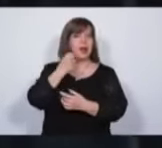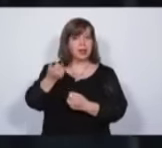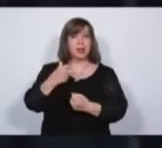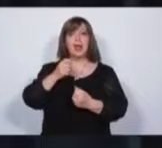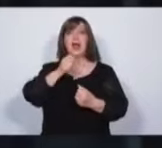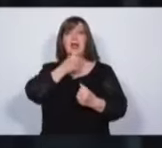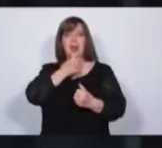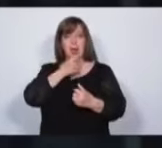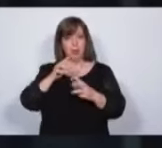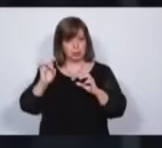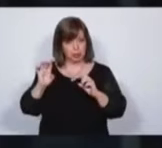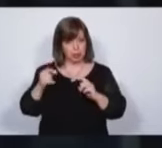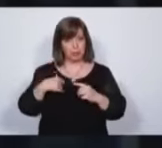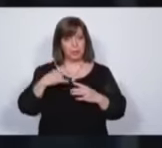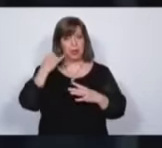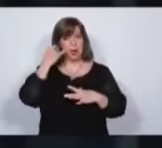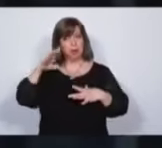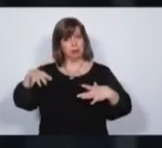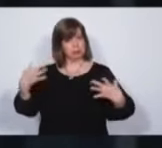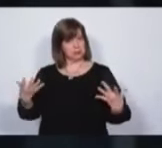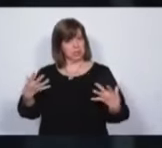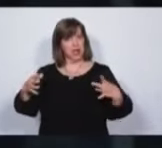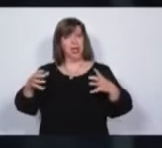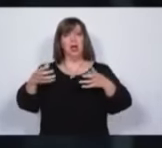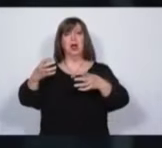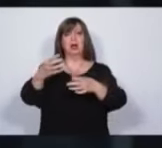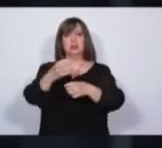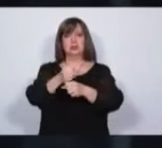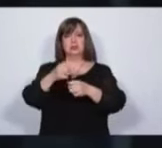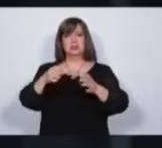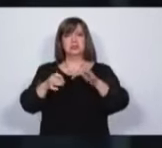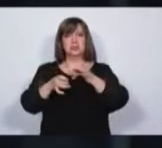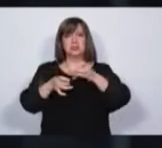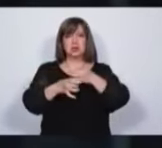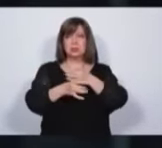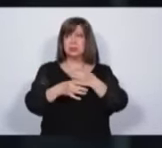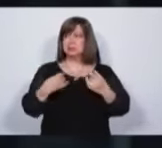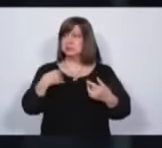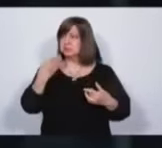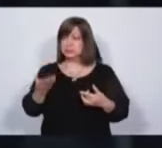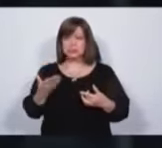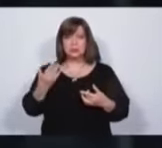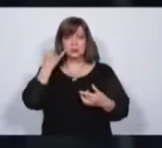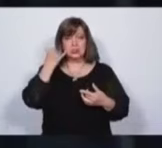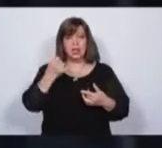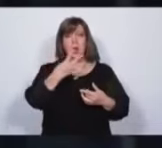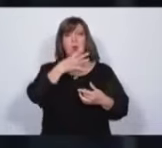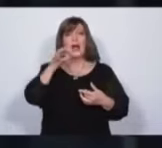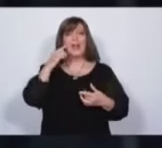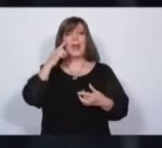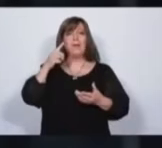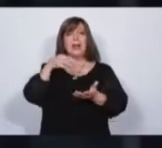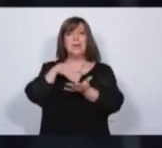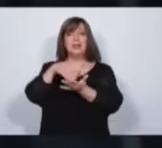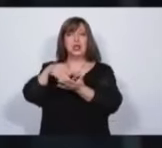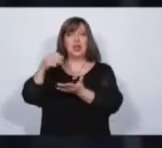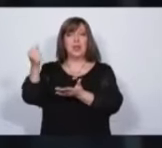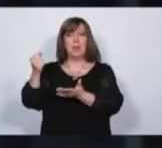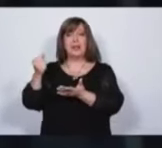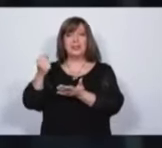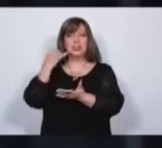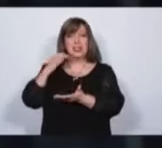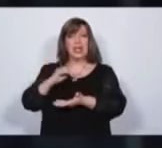robo Trump. Ocho familias que están integradas, los políticos, han logrado sacar 40 mil millones de pesos en